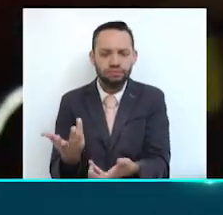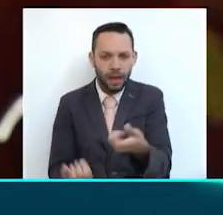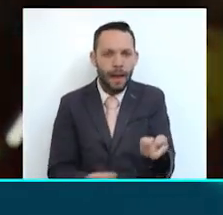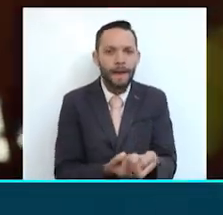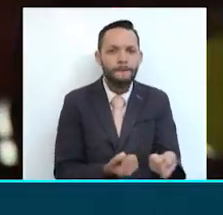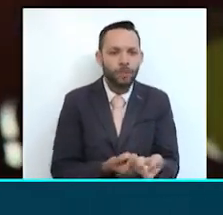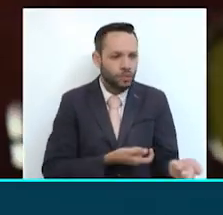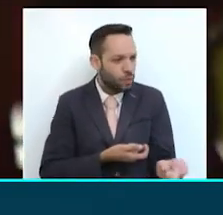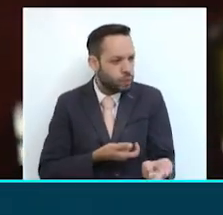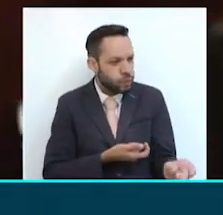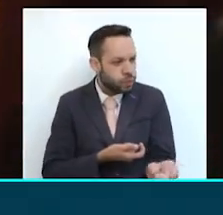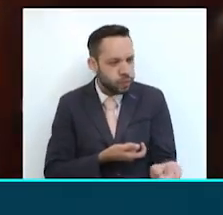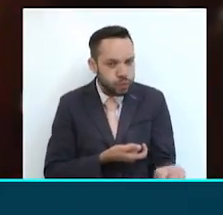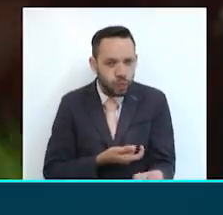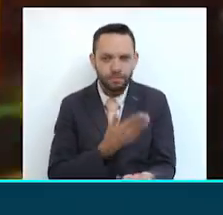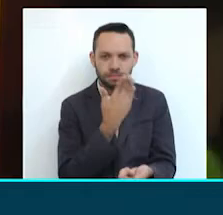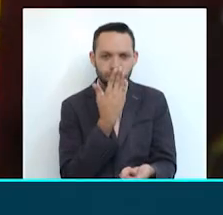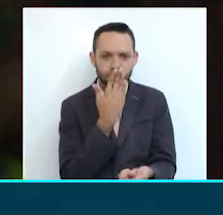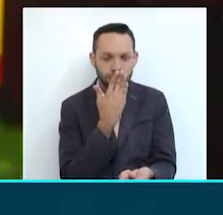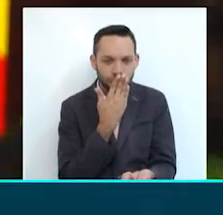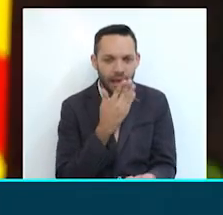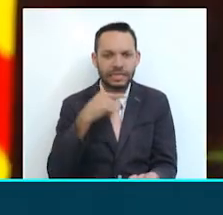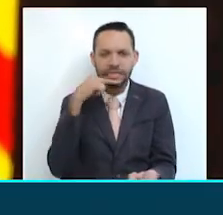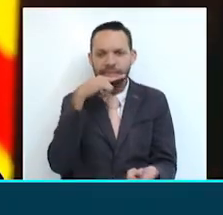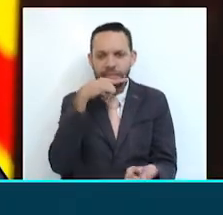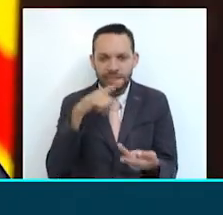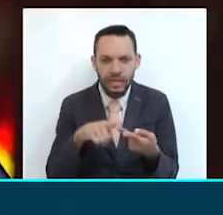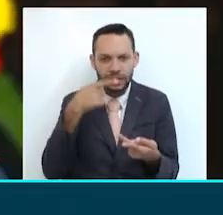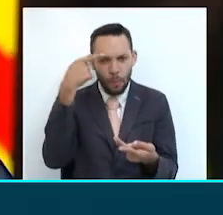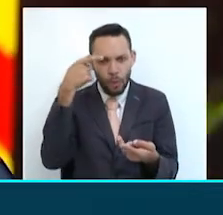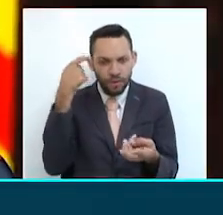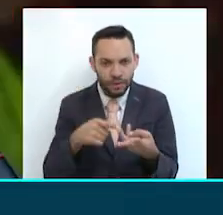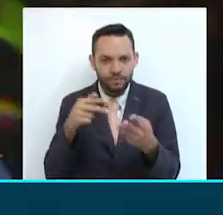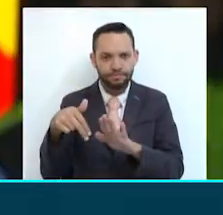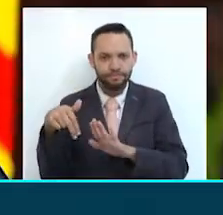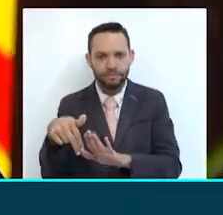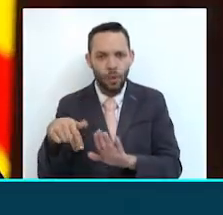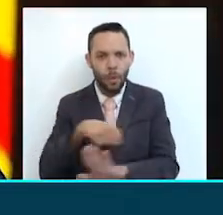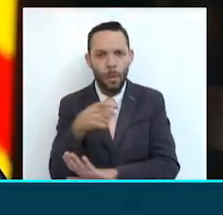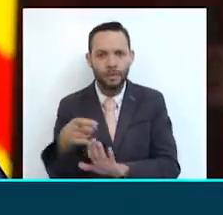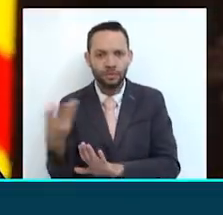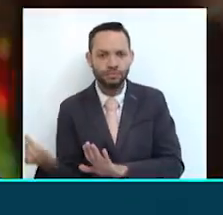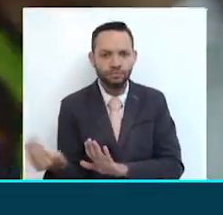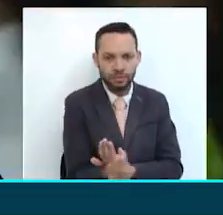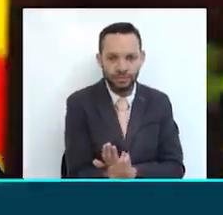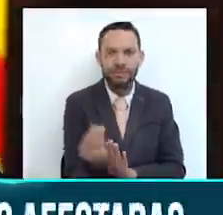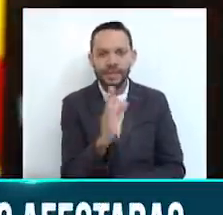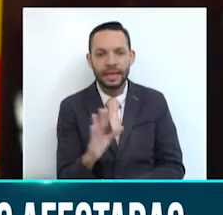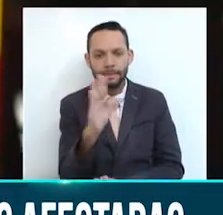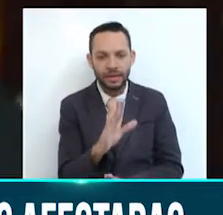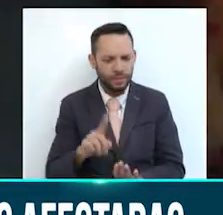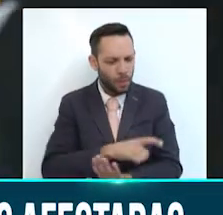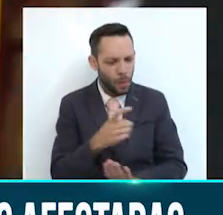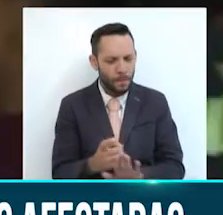bomberos Calarcaa, bomberos Ircacia, bomberos Montenegro, el Consejo Municipal de Gestión del Riesgo en Pleno y el Consejo Departamental apoyando este proceso.